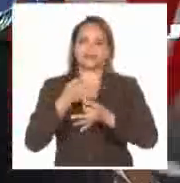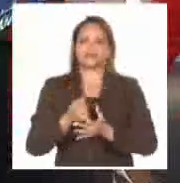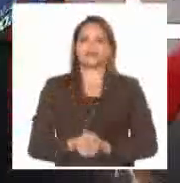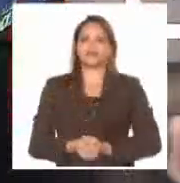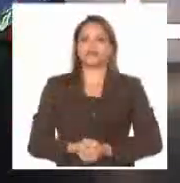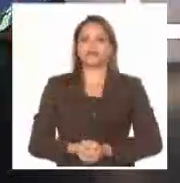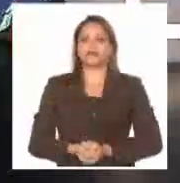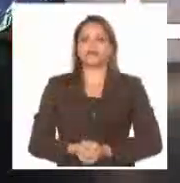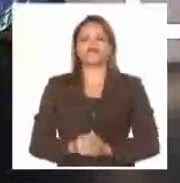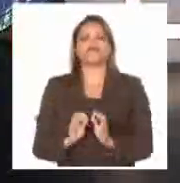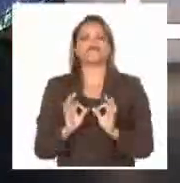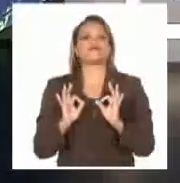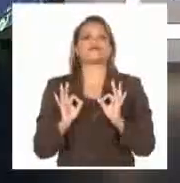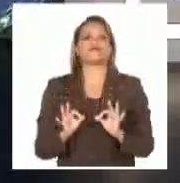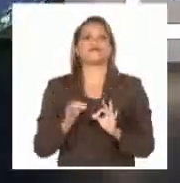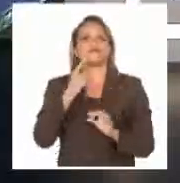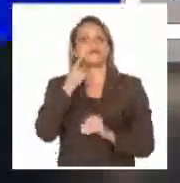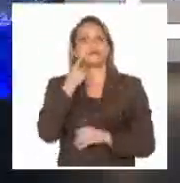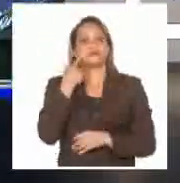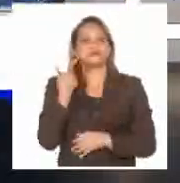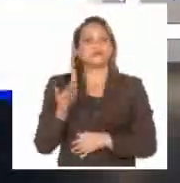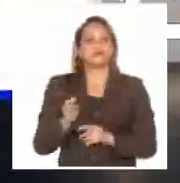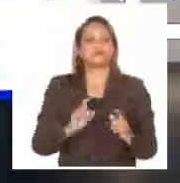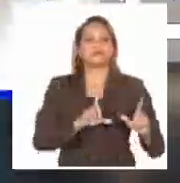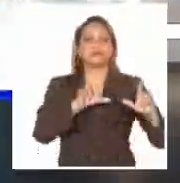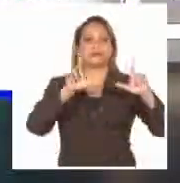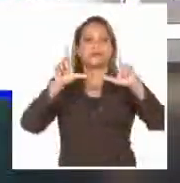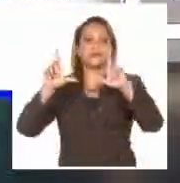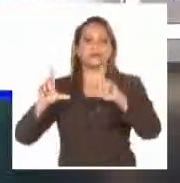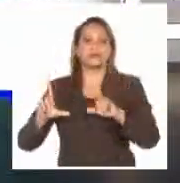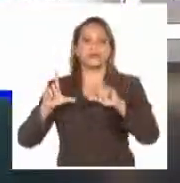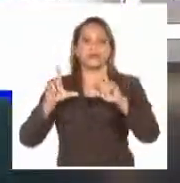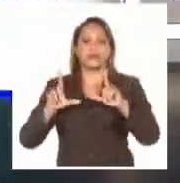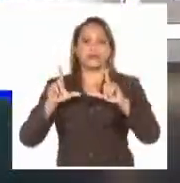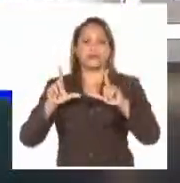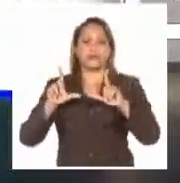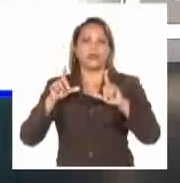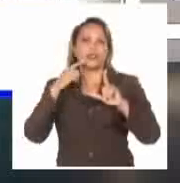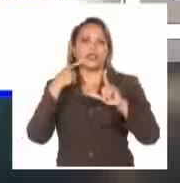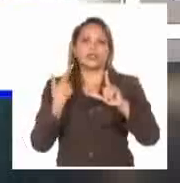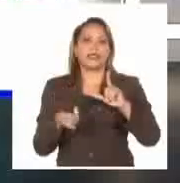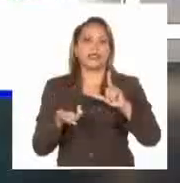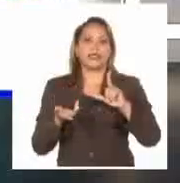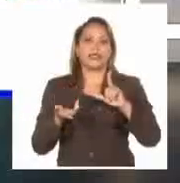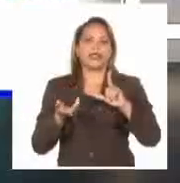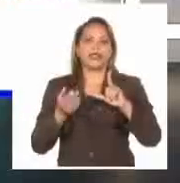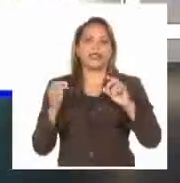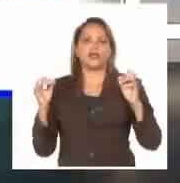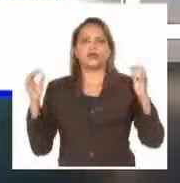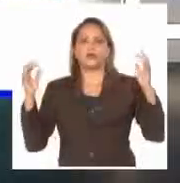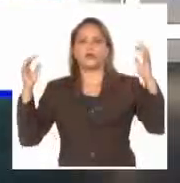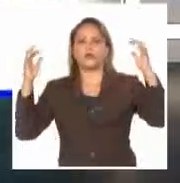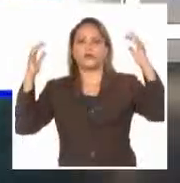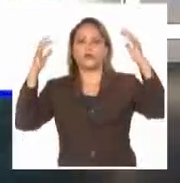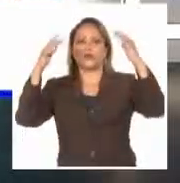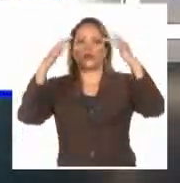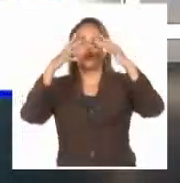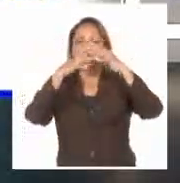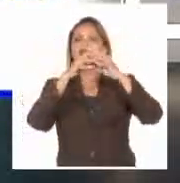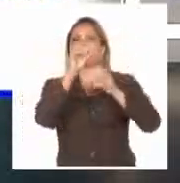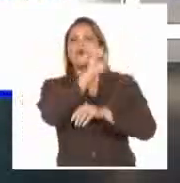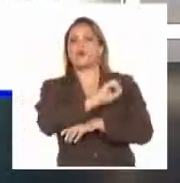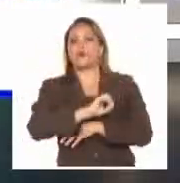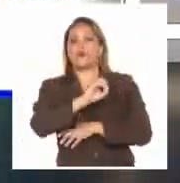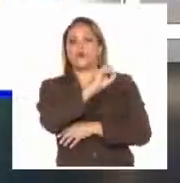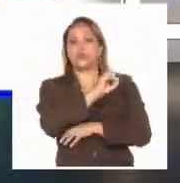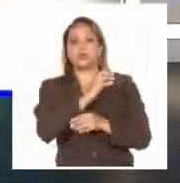Bueno, efectivamente se puede apreciar en una imagen más ampliada de satélite la presencia de nublados sobre el oriente de nuestro país que se van a